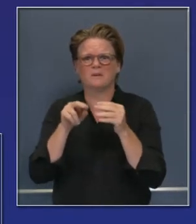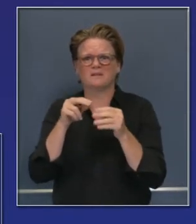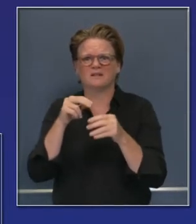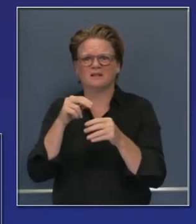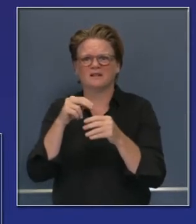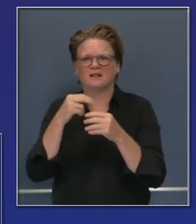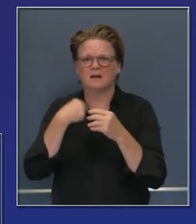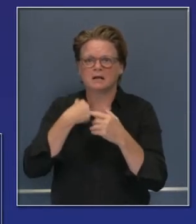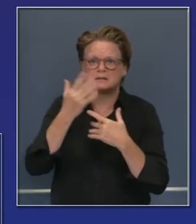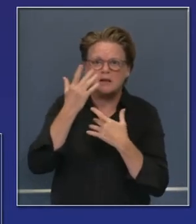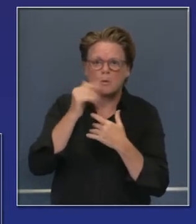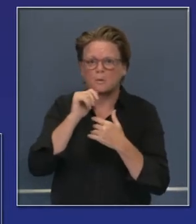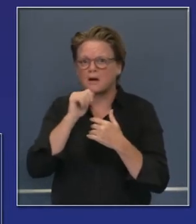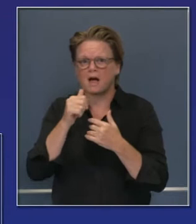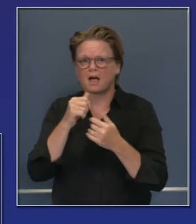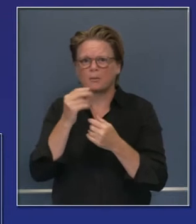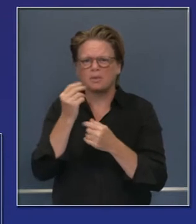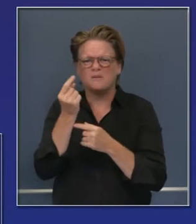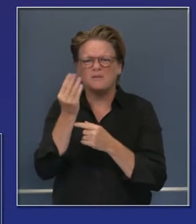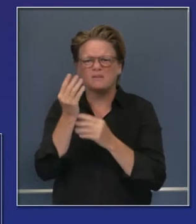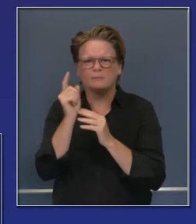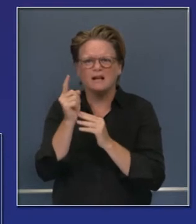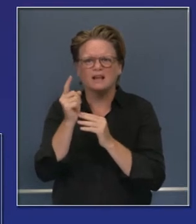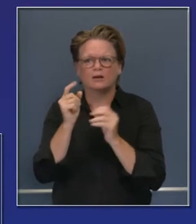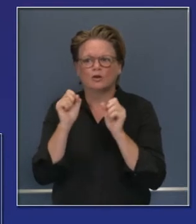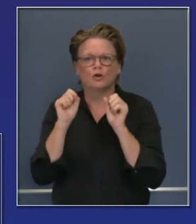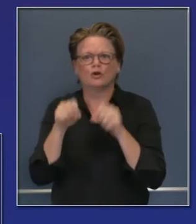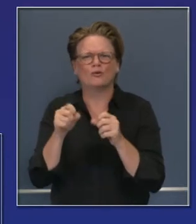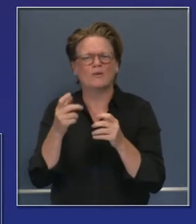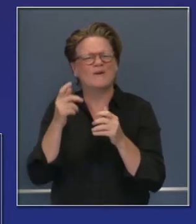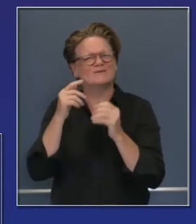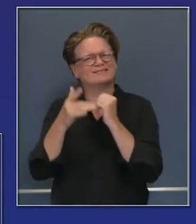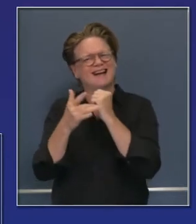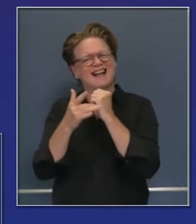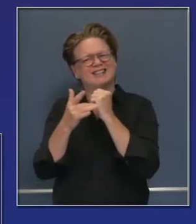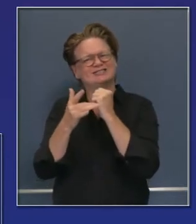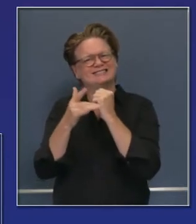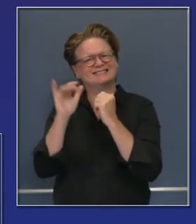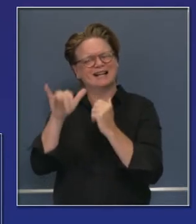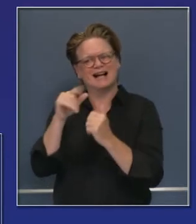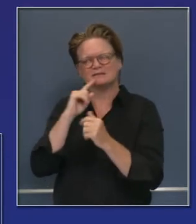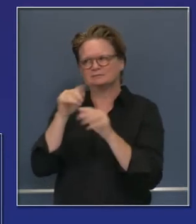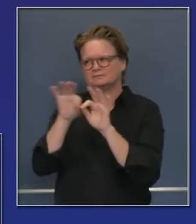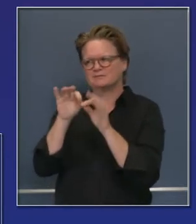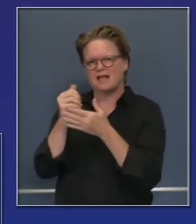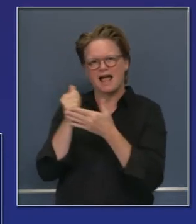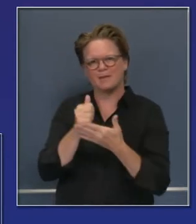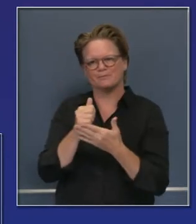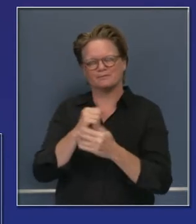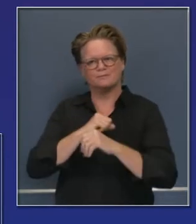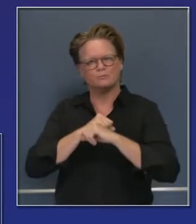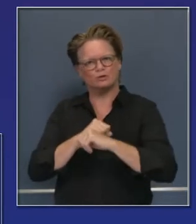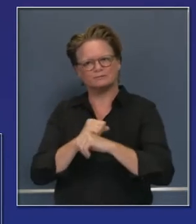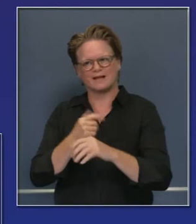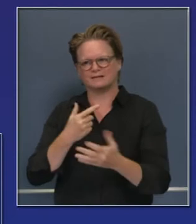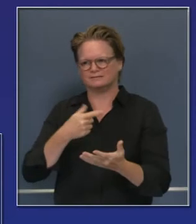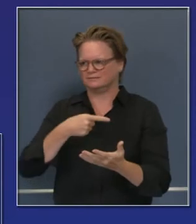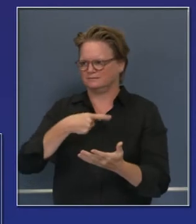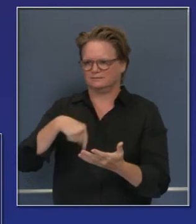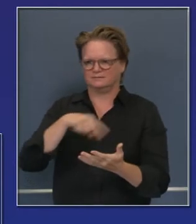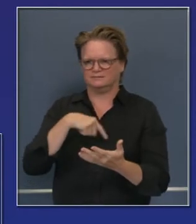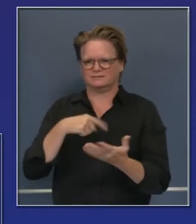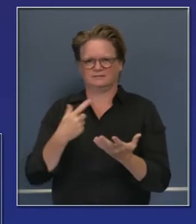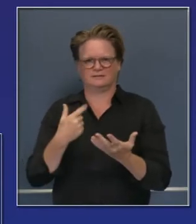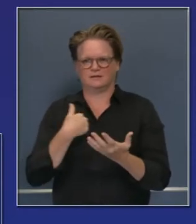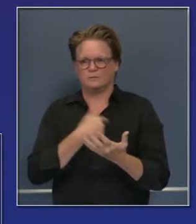vamos todos como país. Así que habrá cambios en la tecnología y está previsto en el contrato que protege a los contribuyentes en